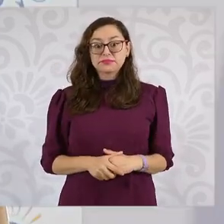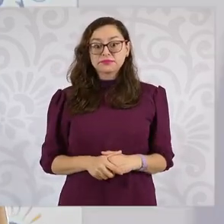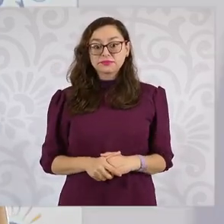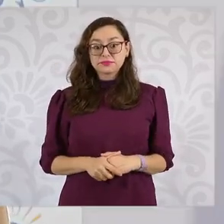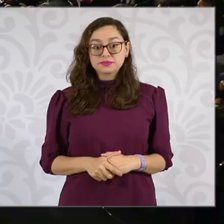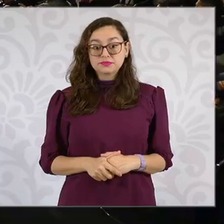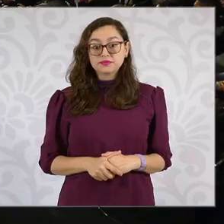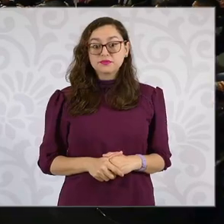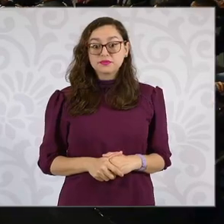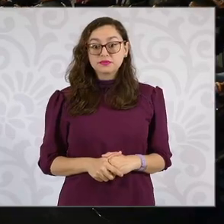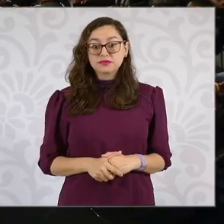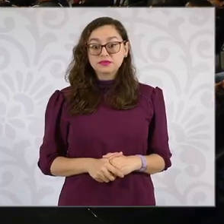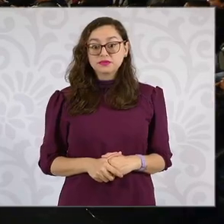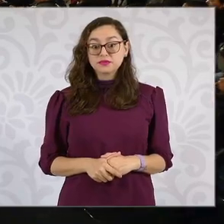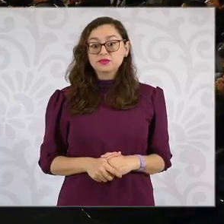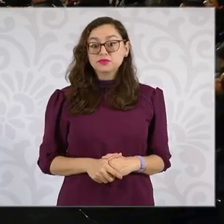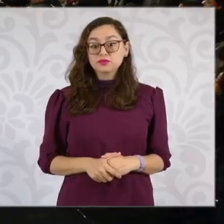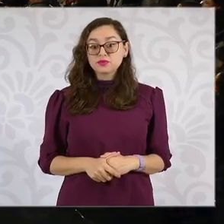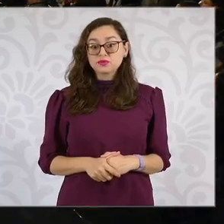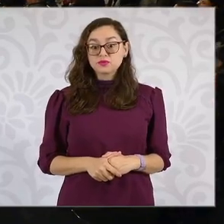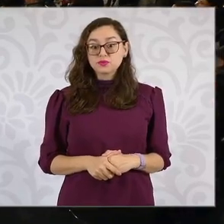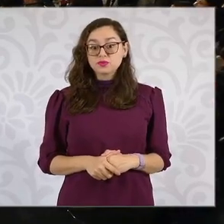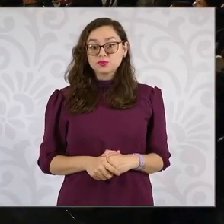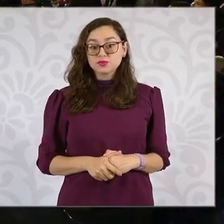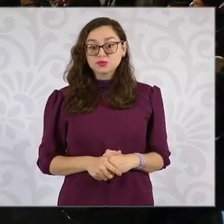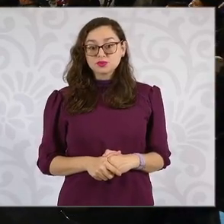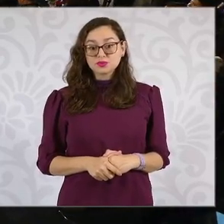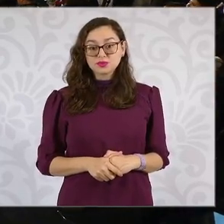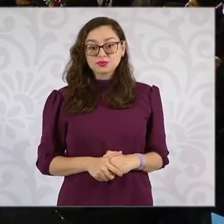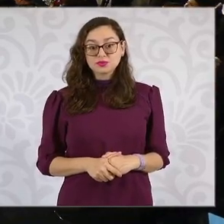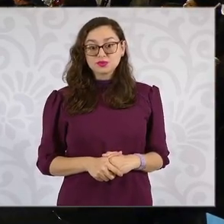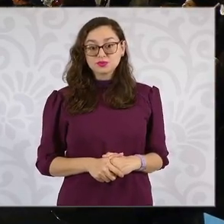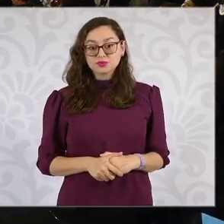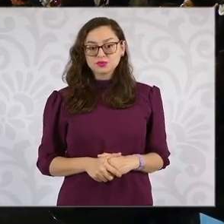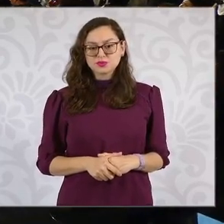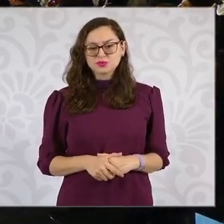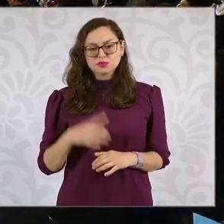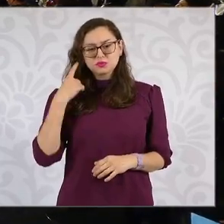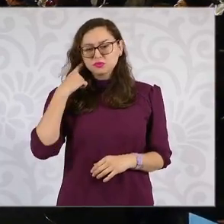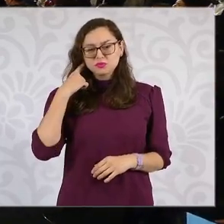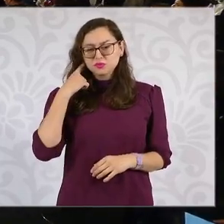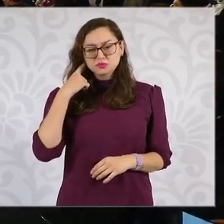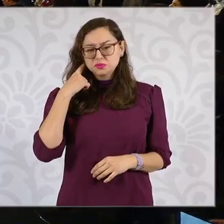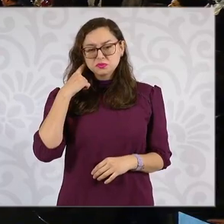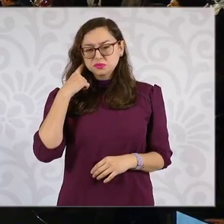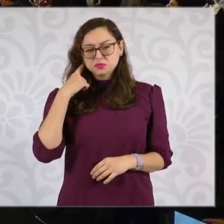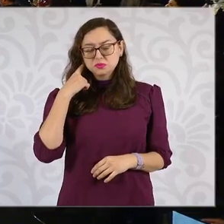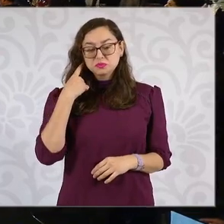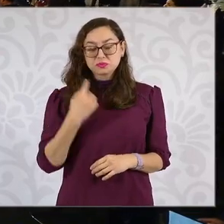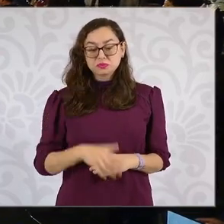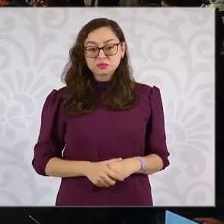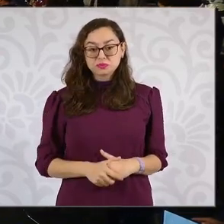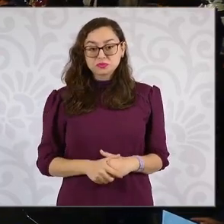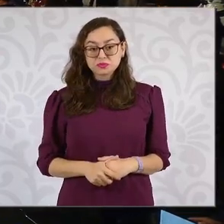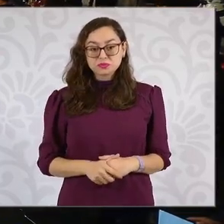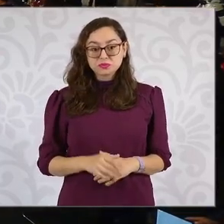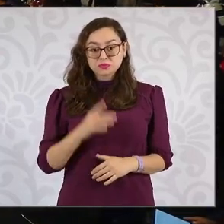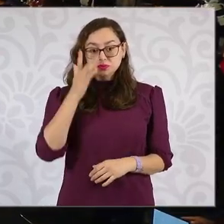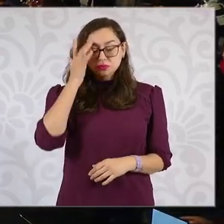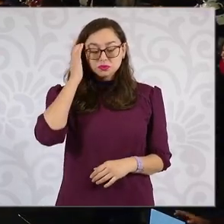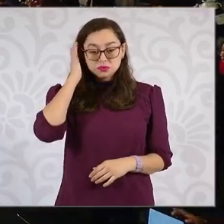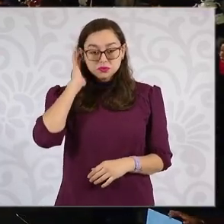el año pero específicamente en la zona de bienestar la tarjeta para la paz donde dice no va por el momento o no hay?